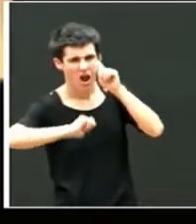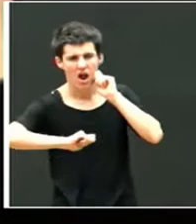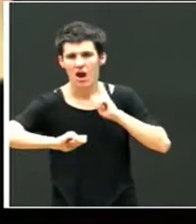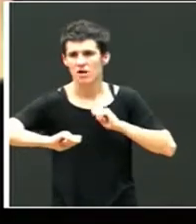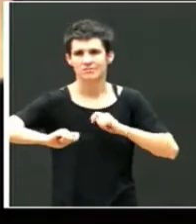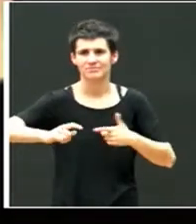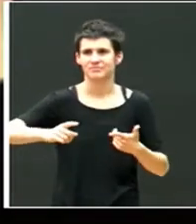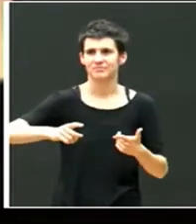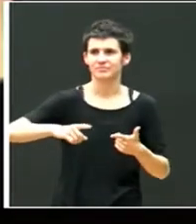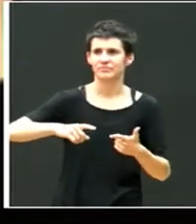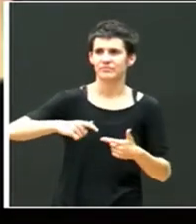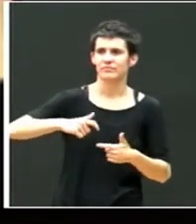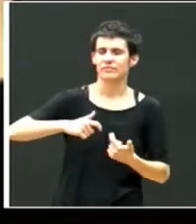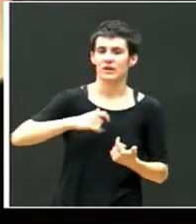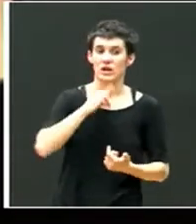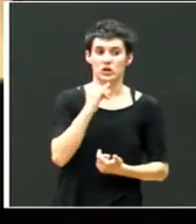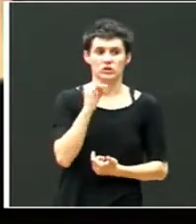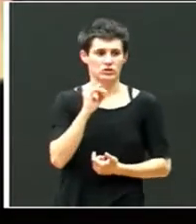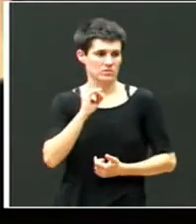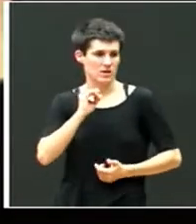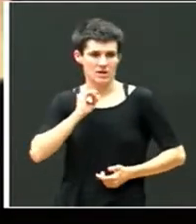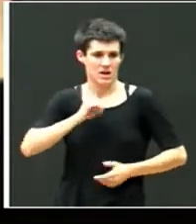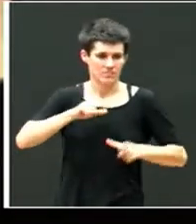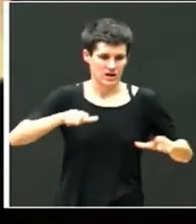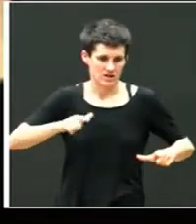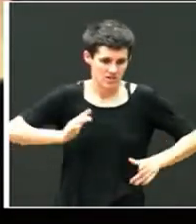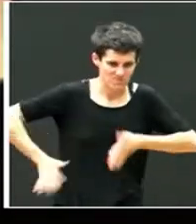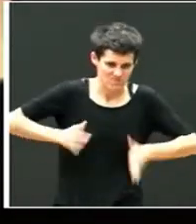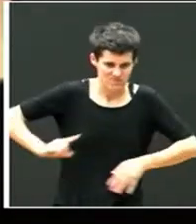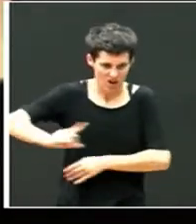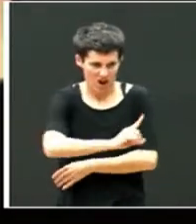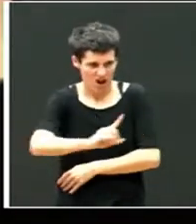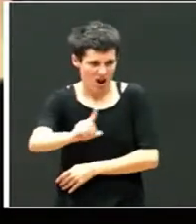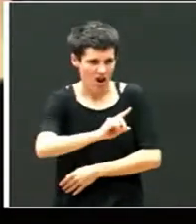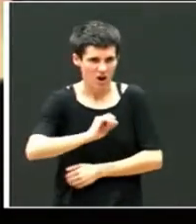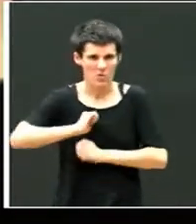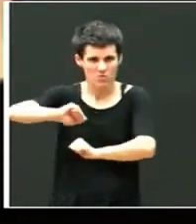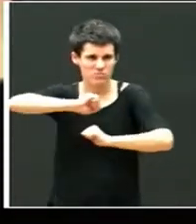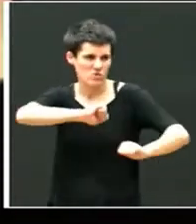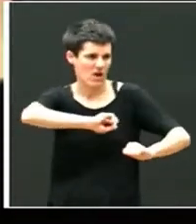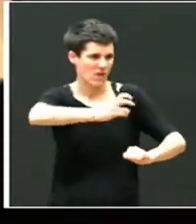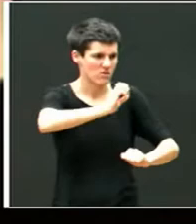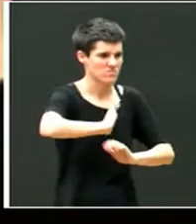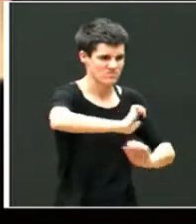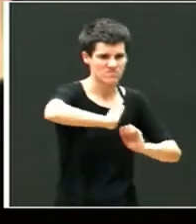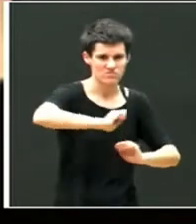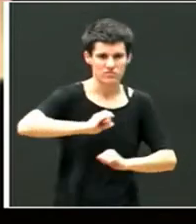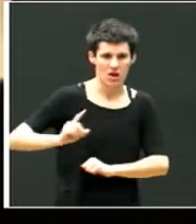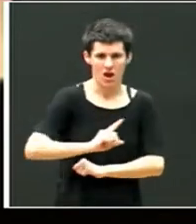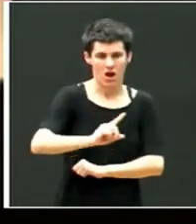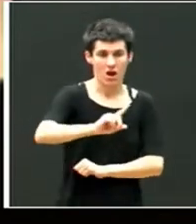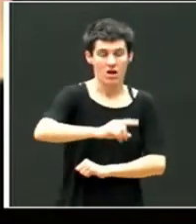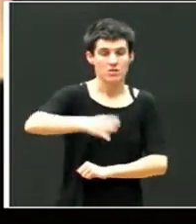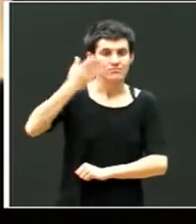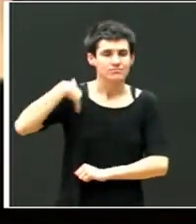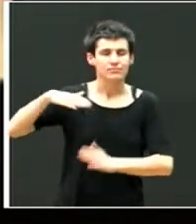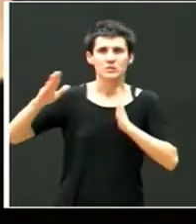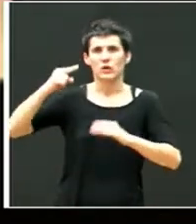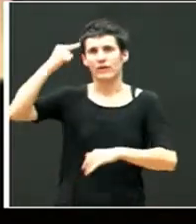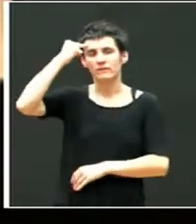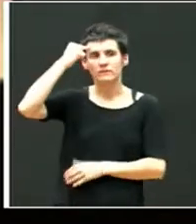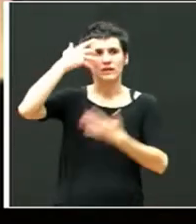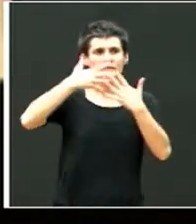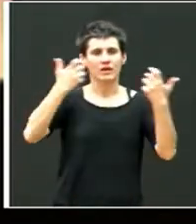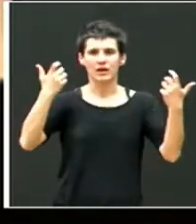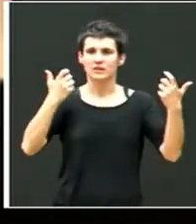luego ya se puso muy nervioso, empezó a correr por toda la clase empujando. En aquel momento me vino la frase que después leí de